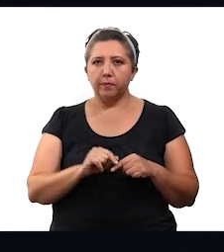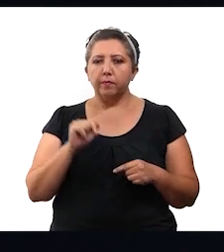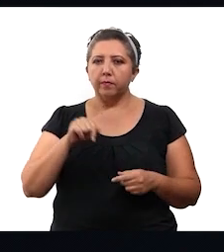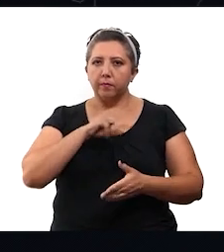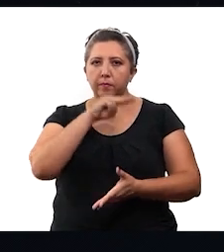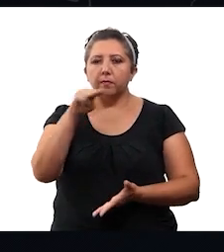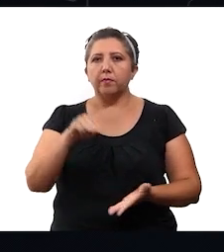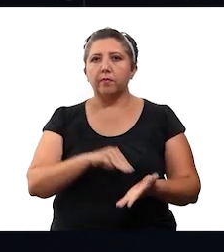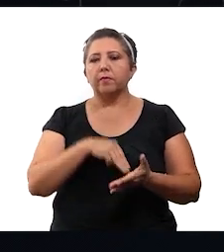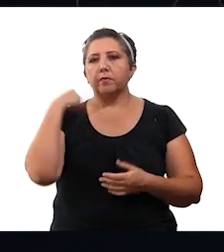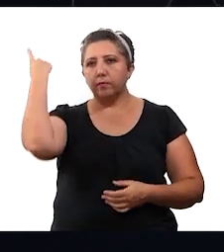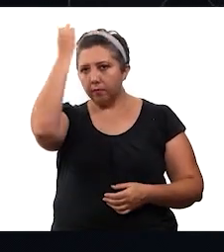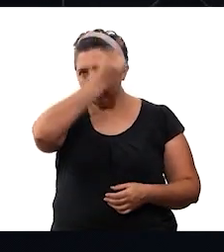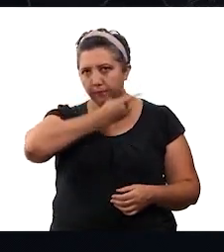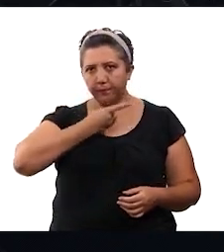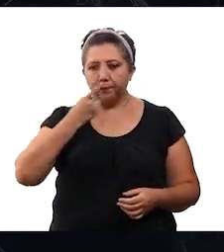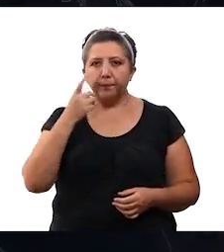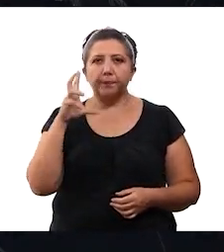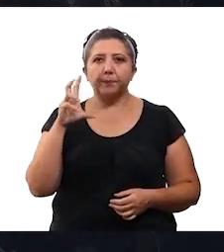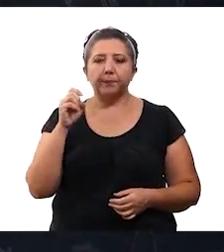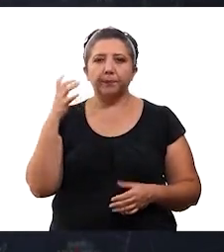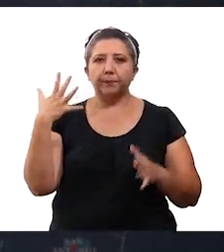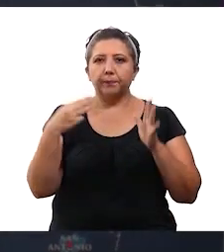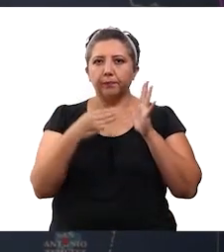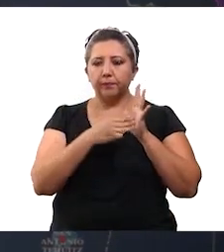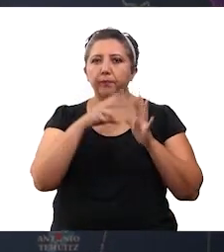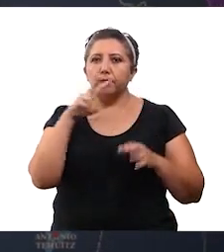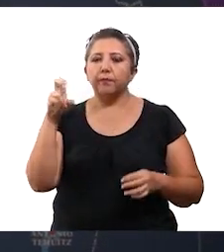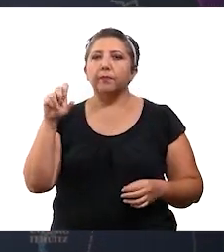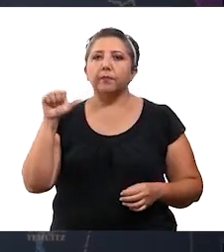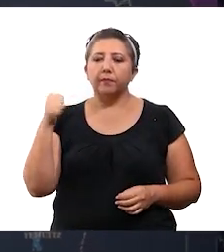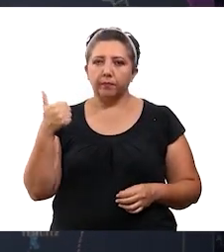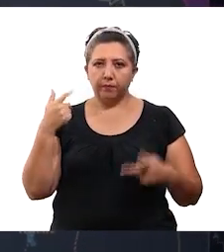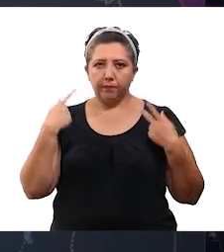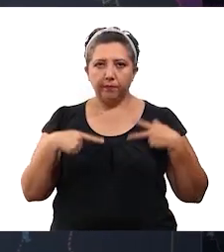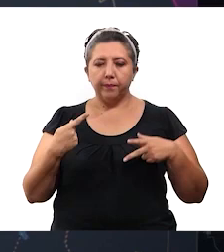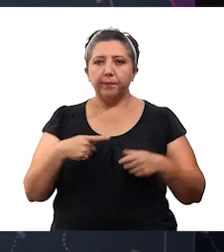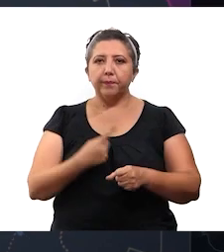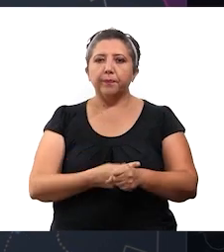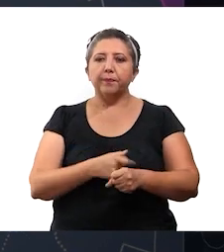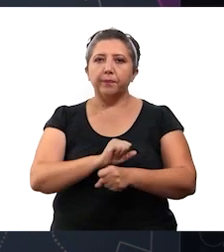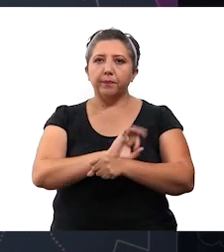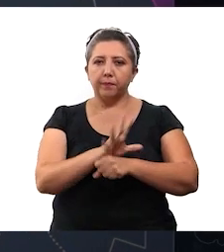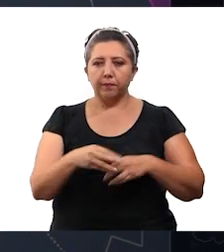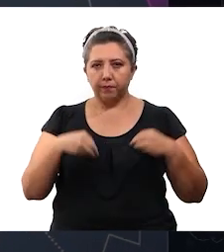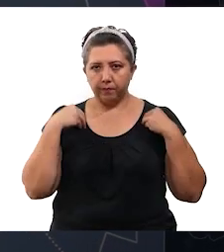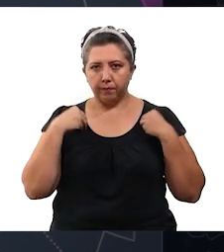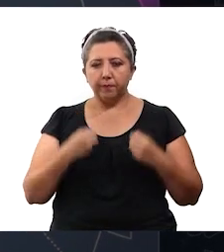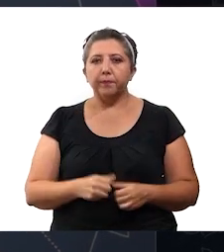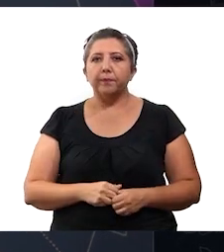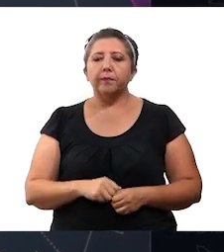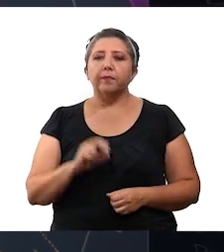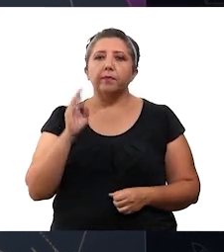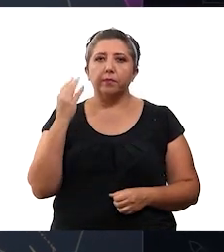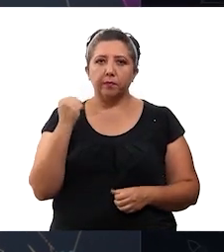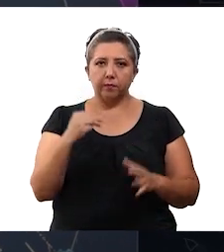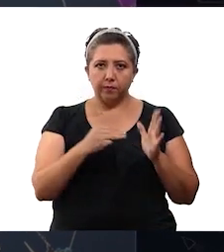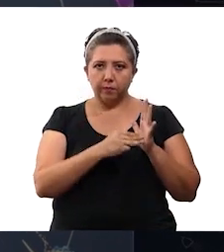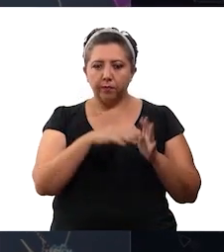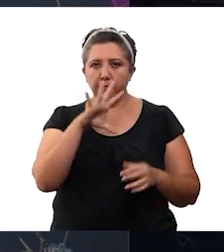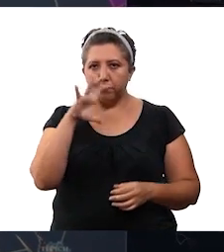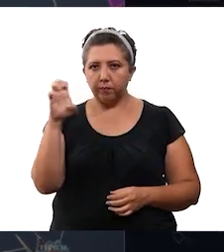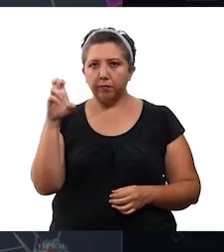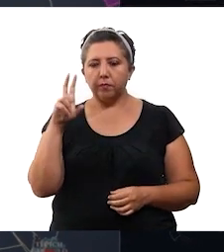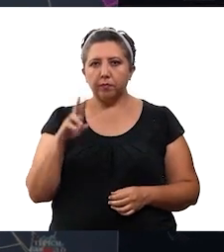Específicamente en Mérida se han diagnosticado 35.211 pacientes contagiados de coronavirus que viven 9